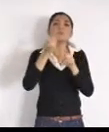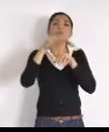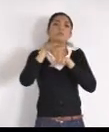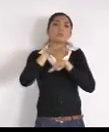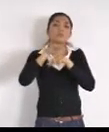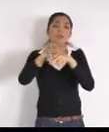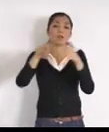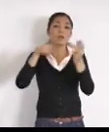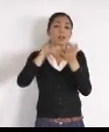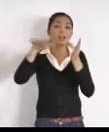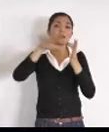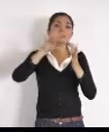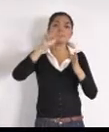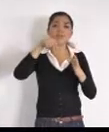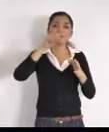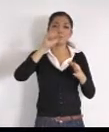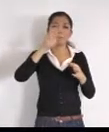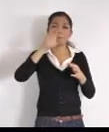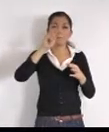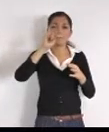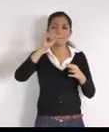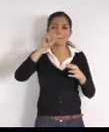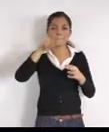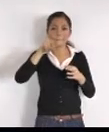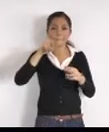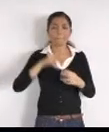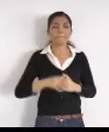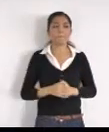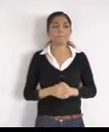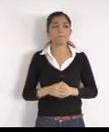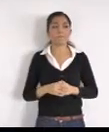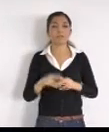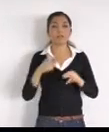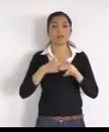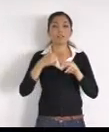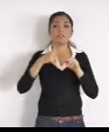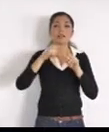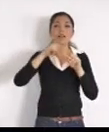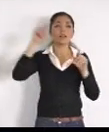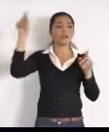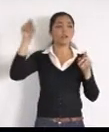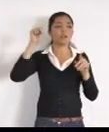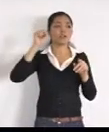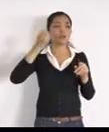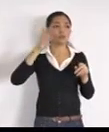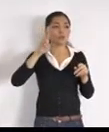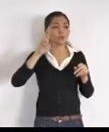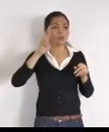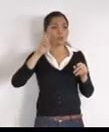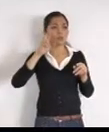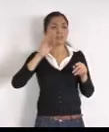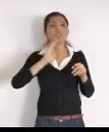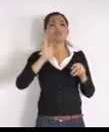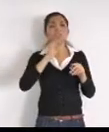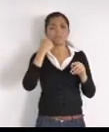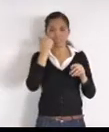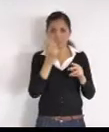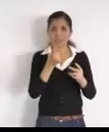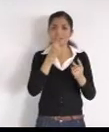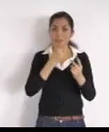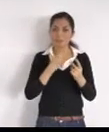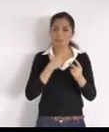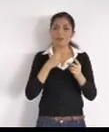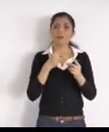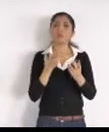hacia el sur, si me pasas más datos, Ignacio, no, no entendí, cuál sea el problema, sobre qué calle, esté,